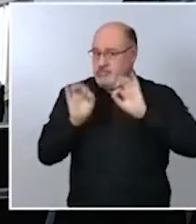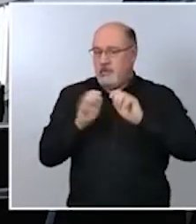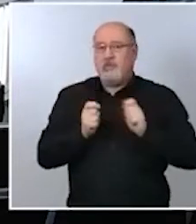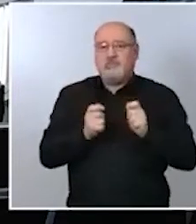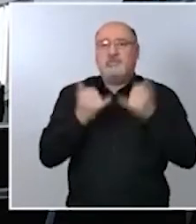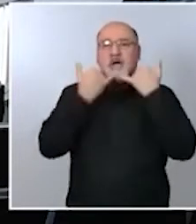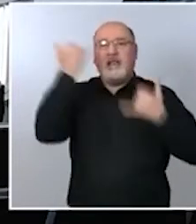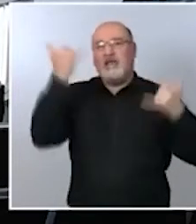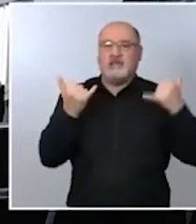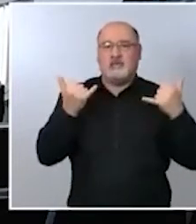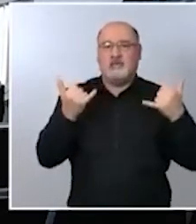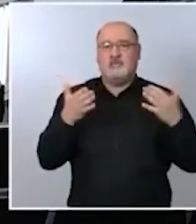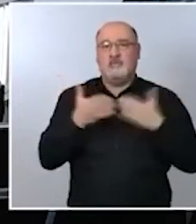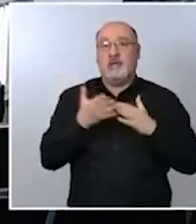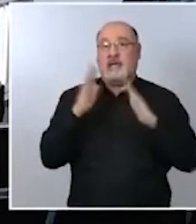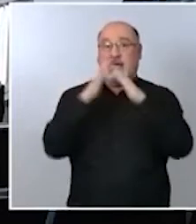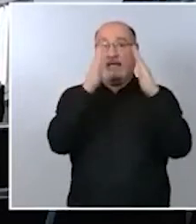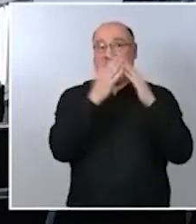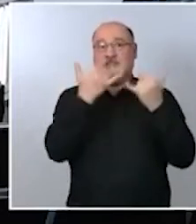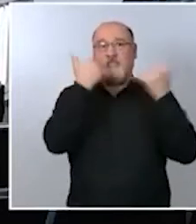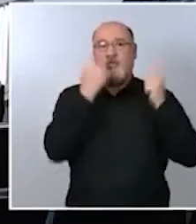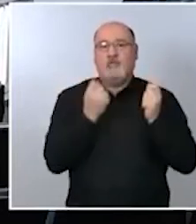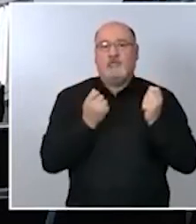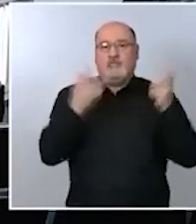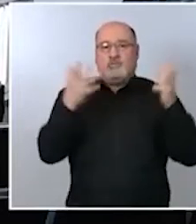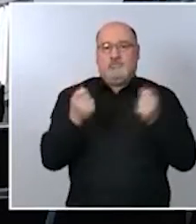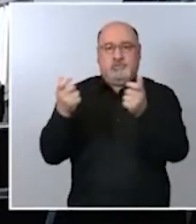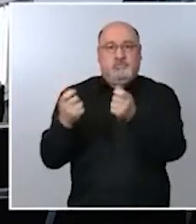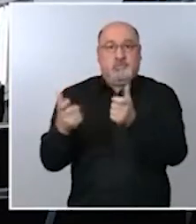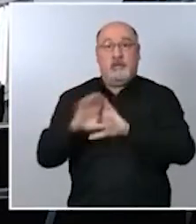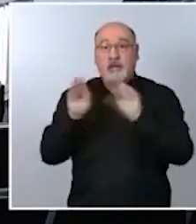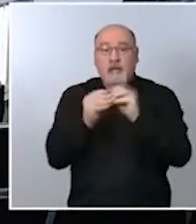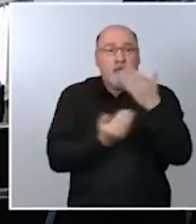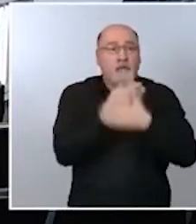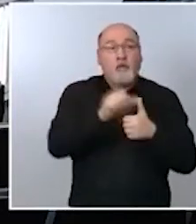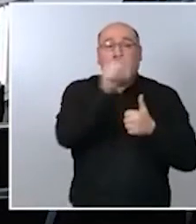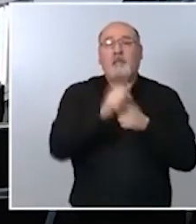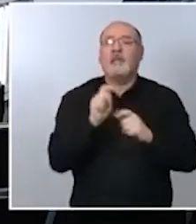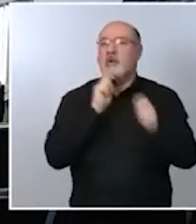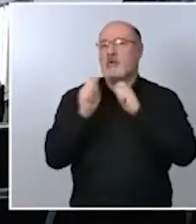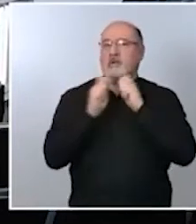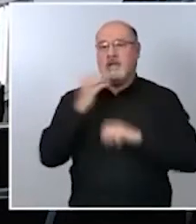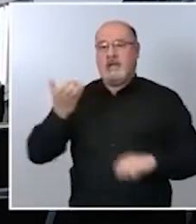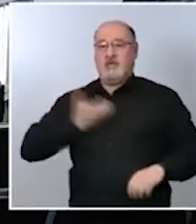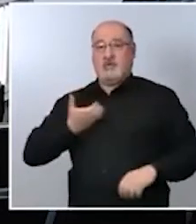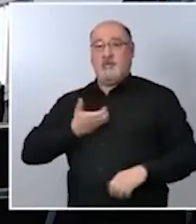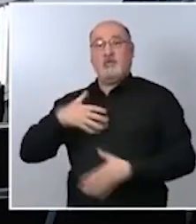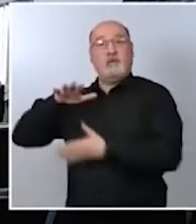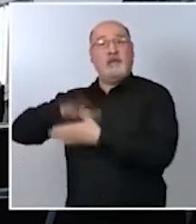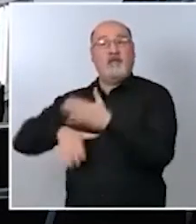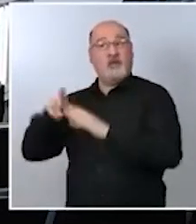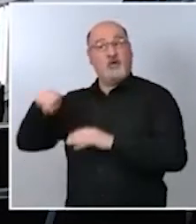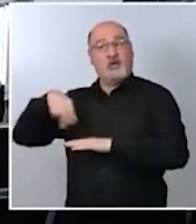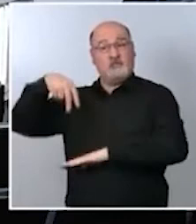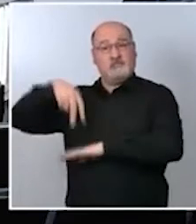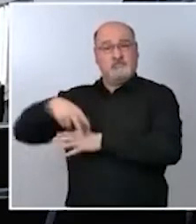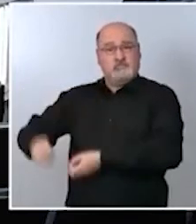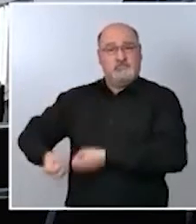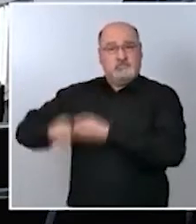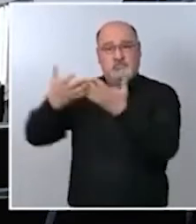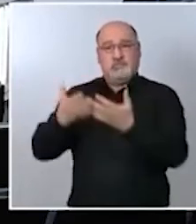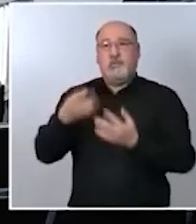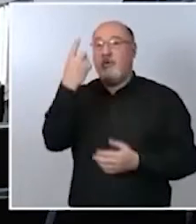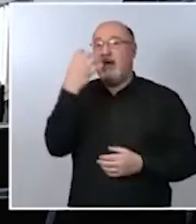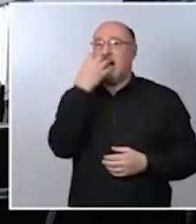a los hogares esta mañana ha habido una rueda de prensa en el Ayuntamiento de Barcelona donde ha habido una queja sobre